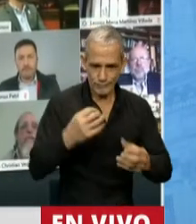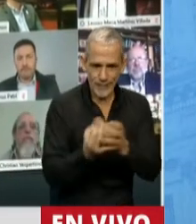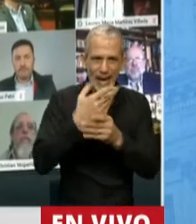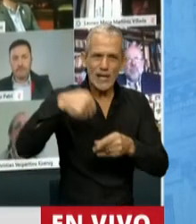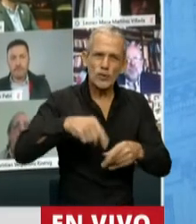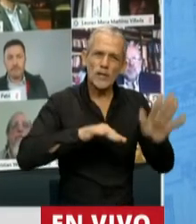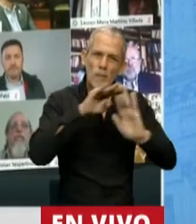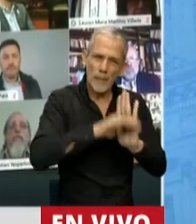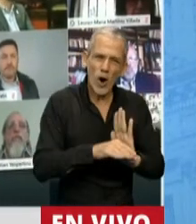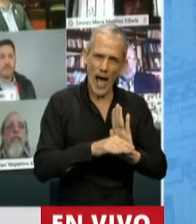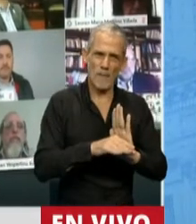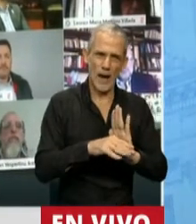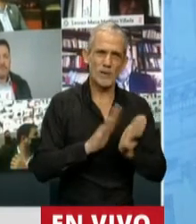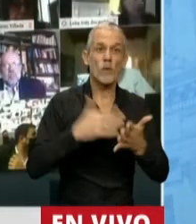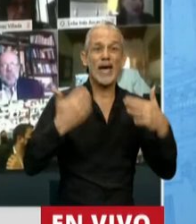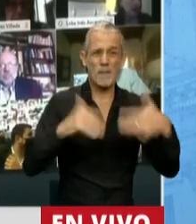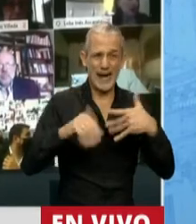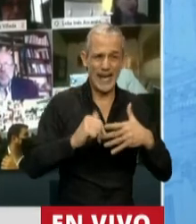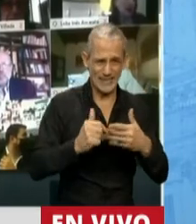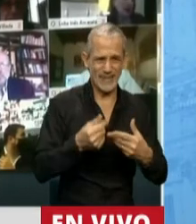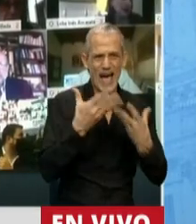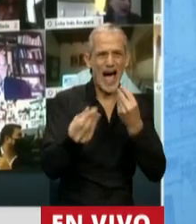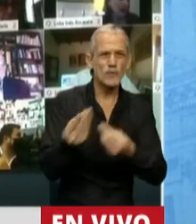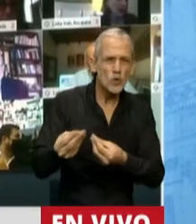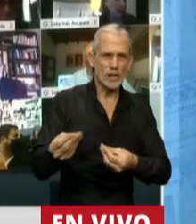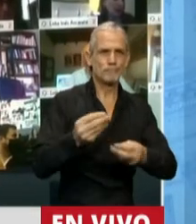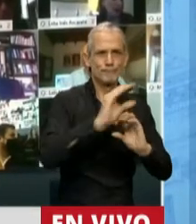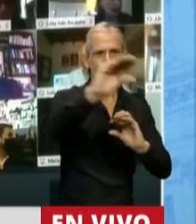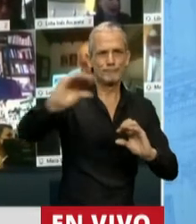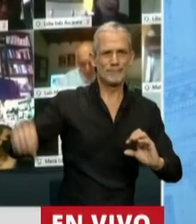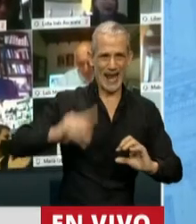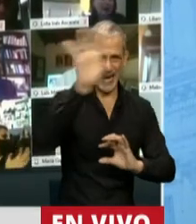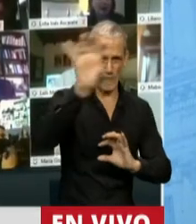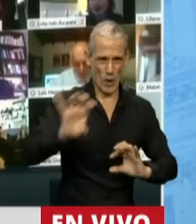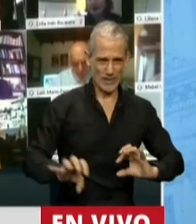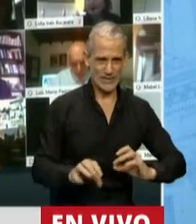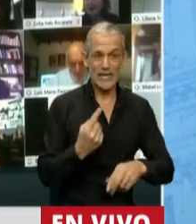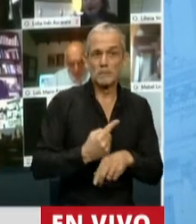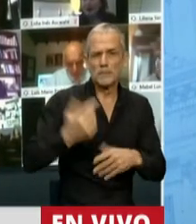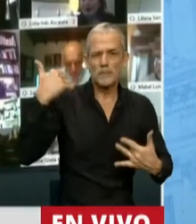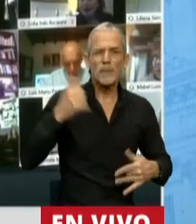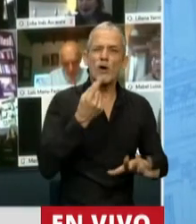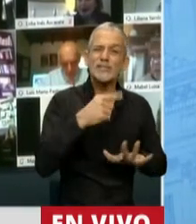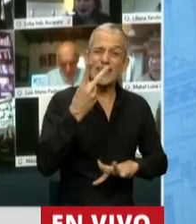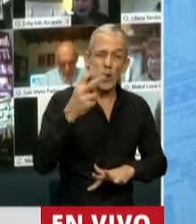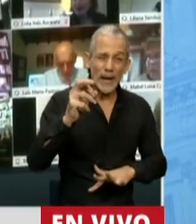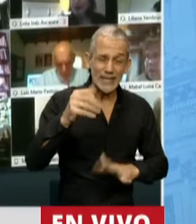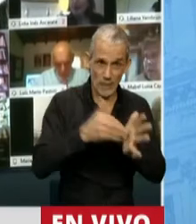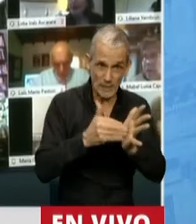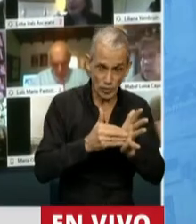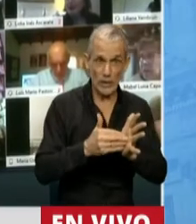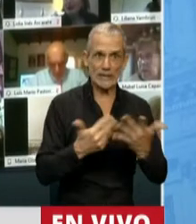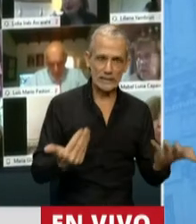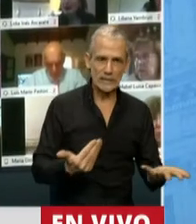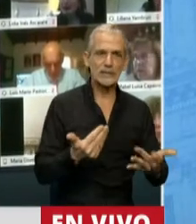programa de emergencia y asistencia a las provincias, que originalmente fueron 120 millones, 60